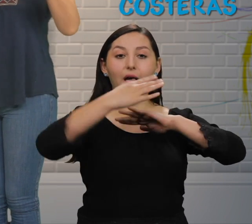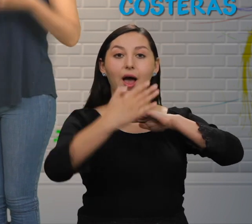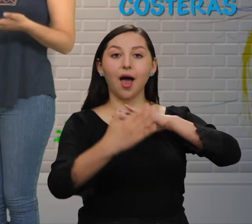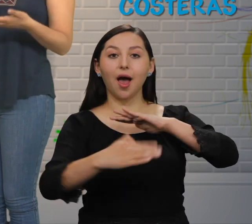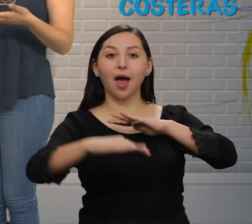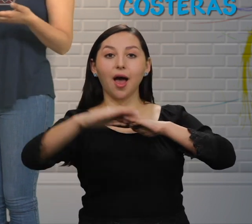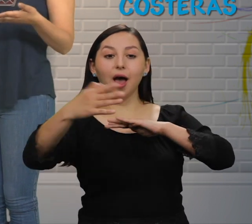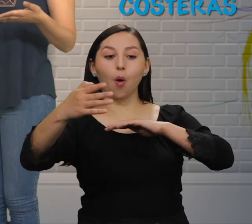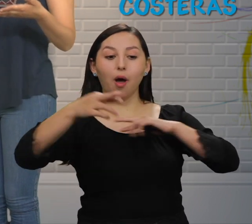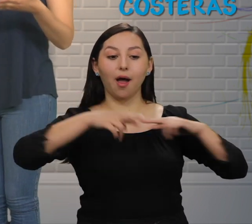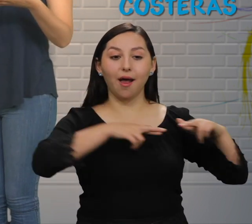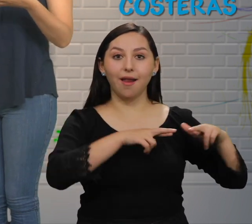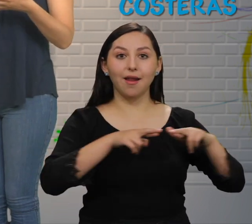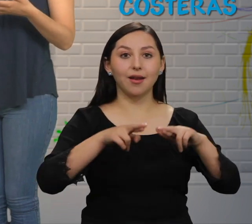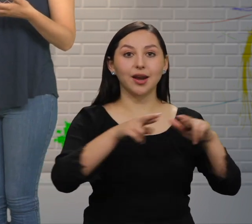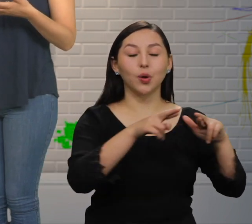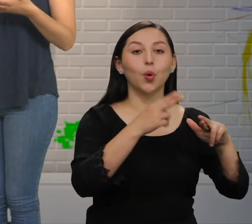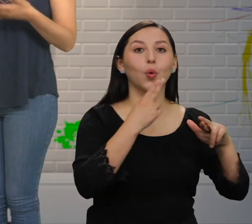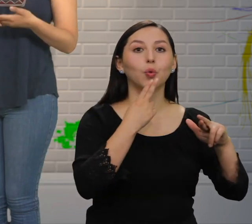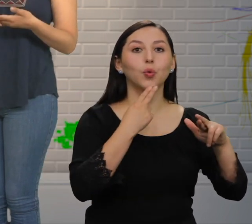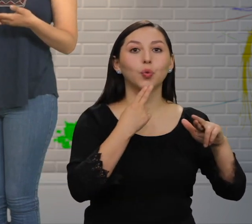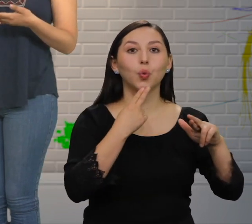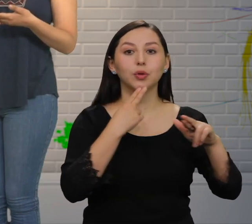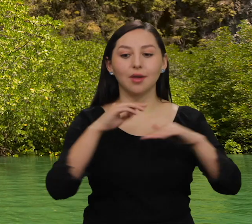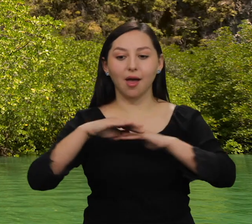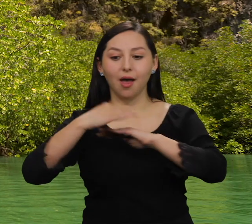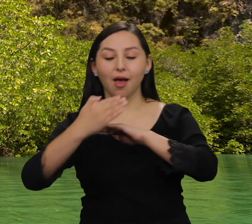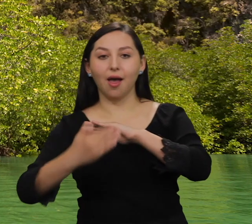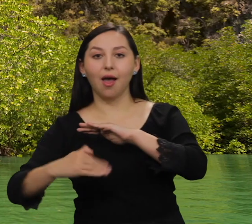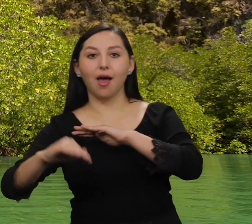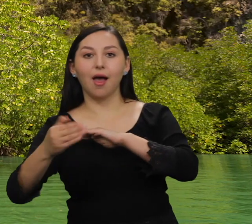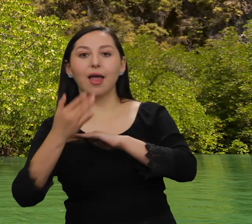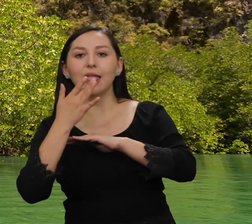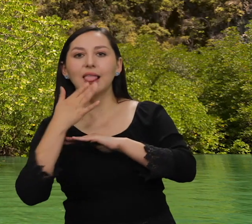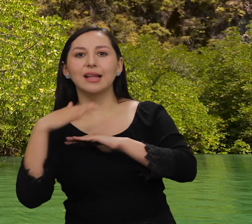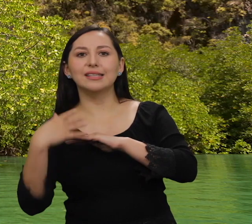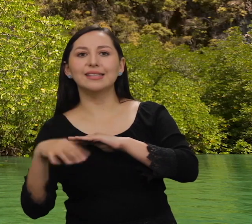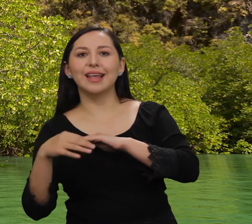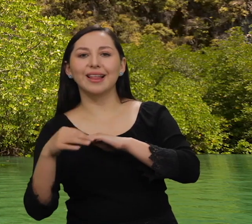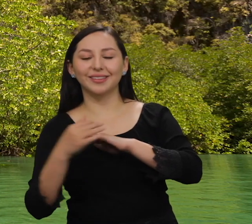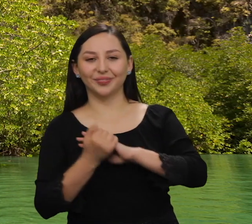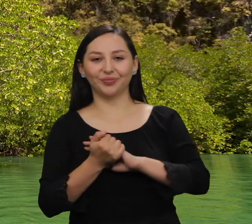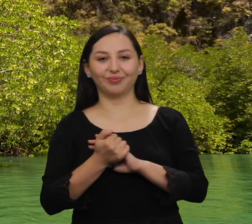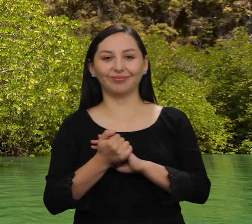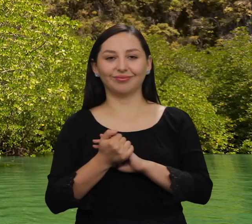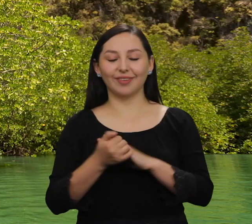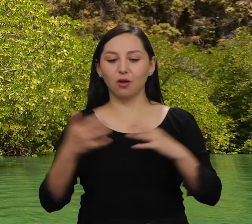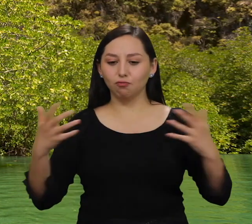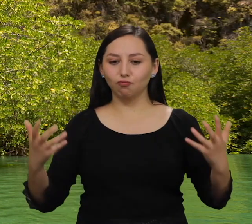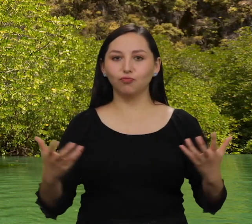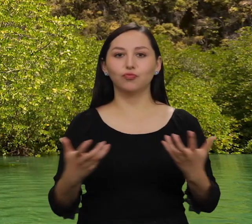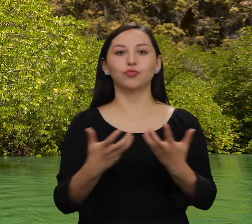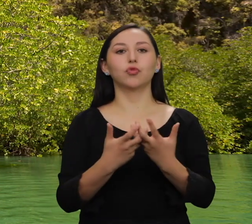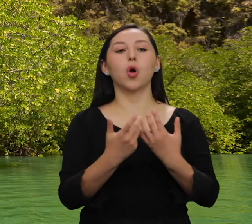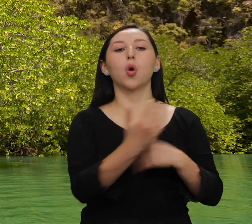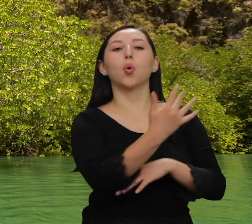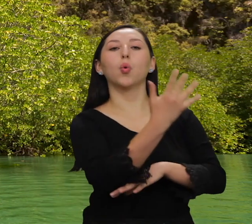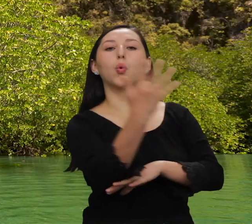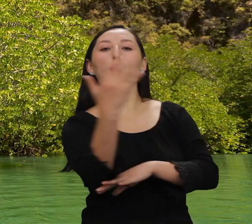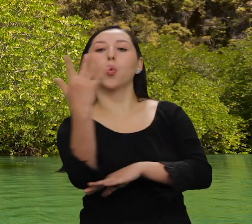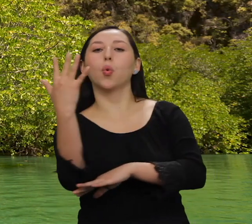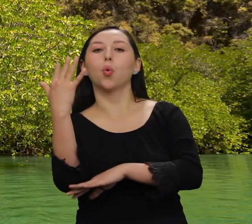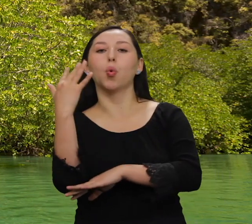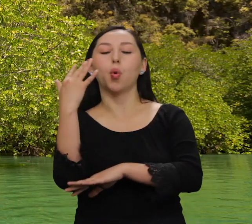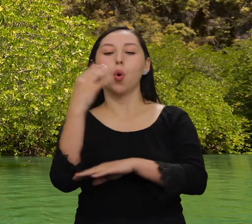agua dulce de los ríos con el agua salada del mar ¡Qué lindo! Estos bosques son muy importantes ya que protegen naturalmente las costas Y